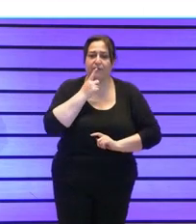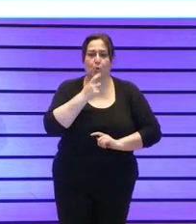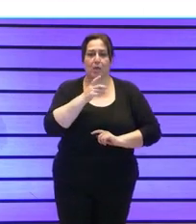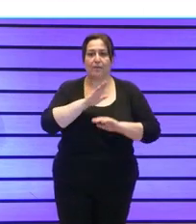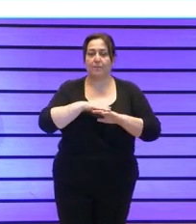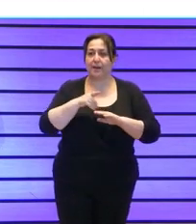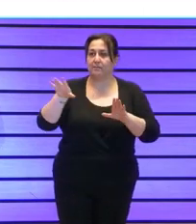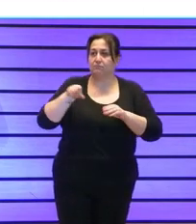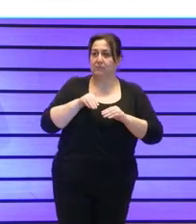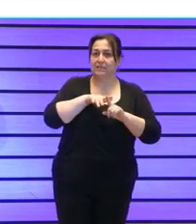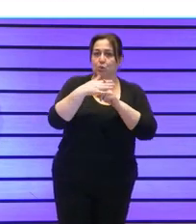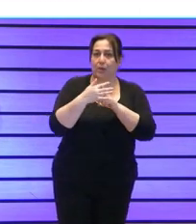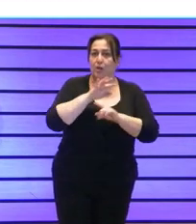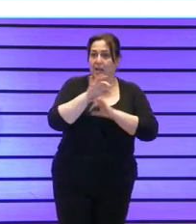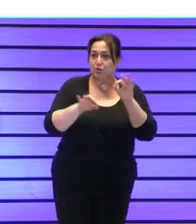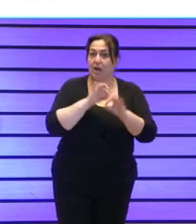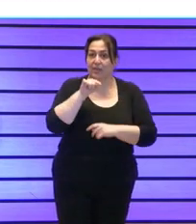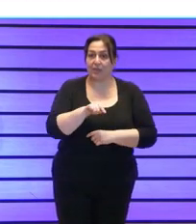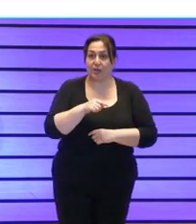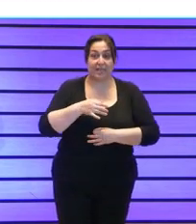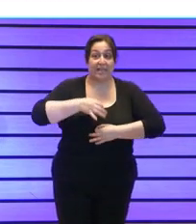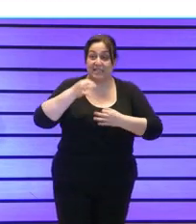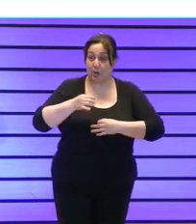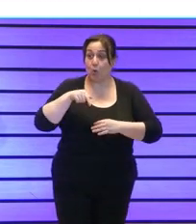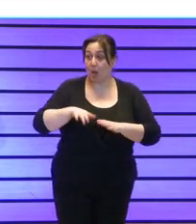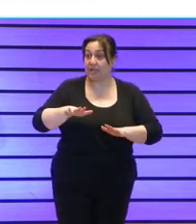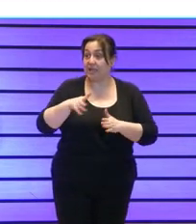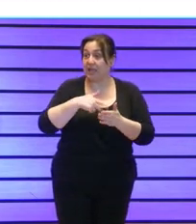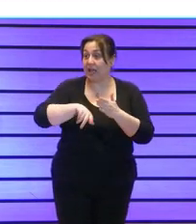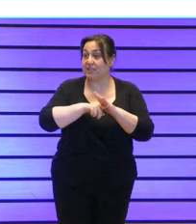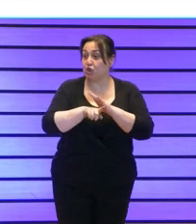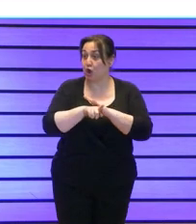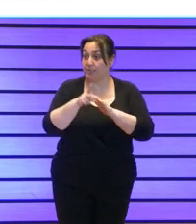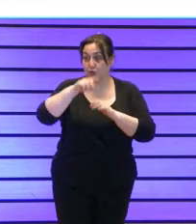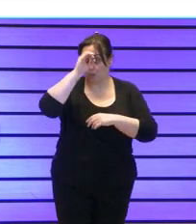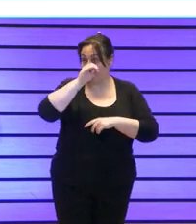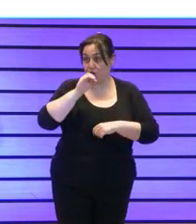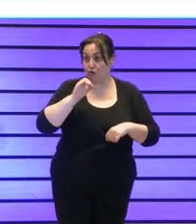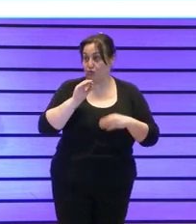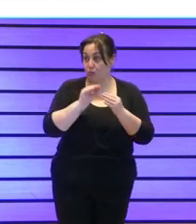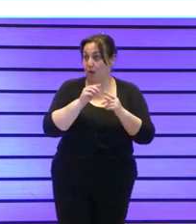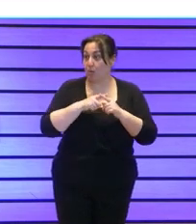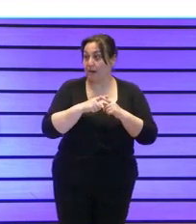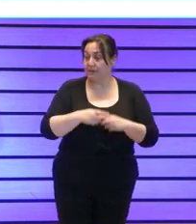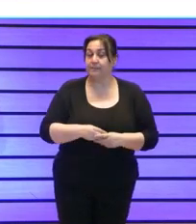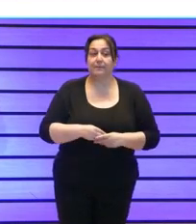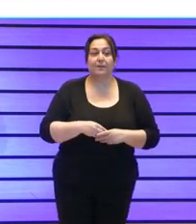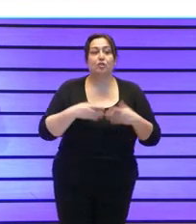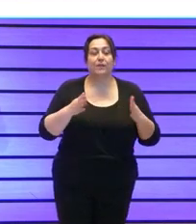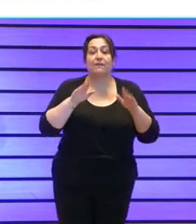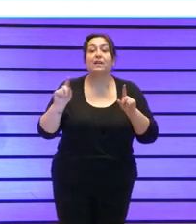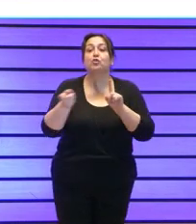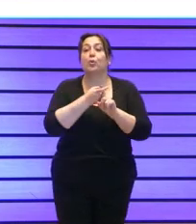absorber esa situación a las organizaciones. Seguro que los gestores que estéis aquí compartís esta situación. ¿Cuál fue la